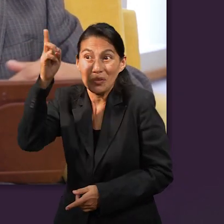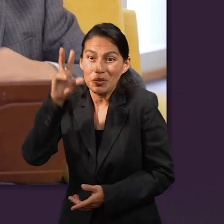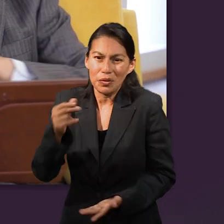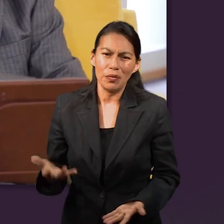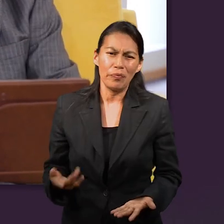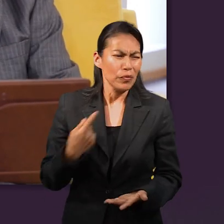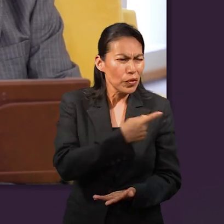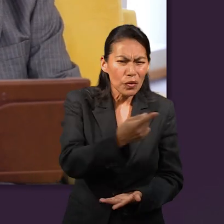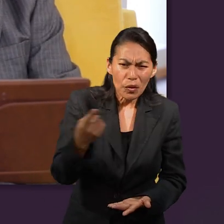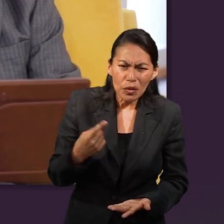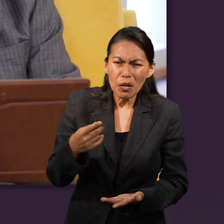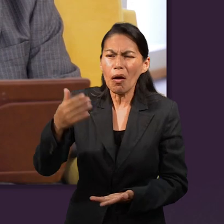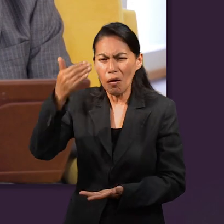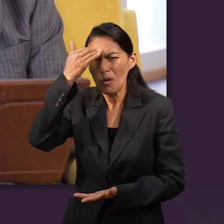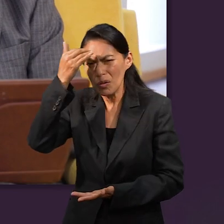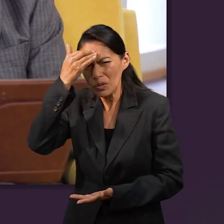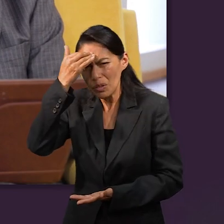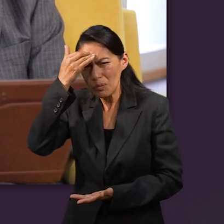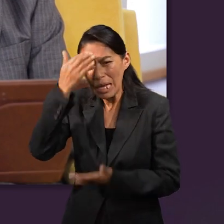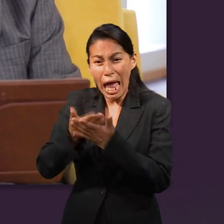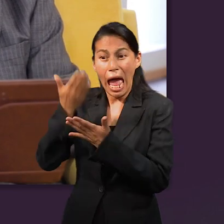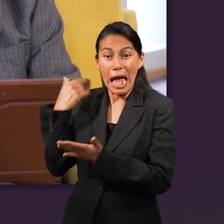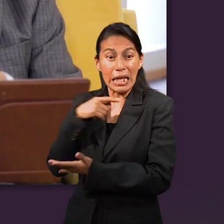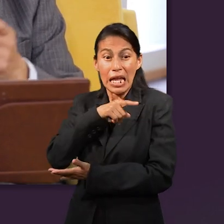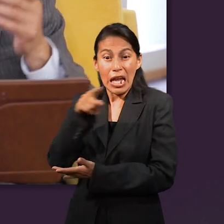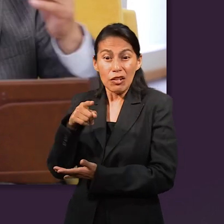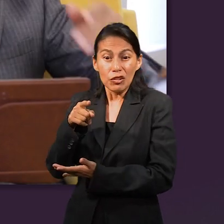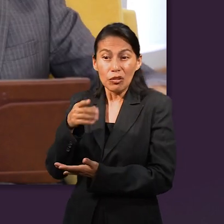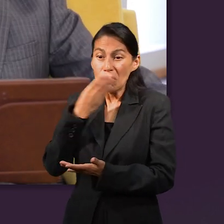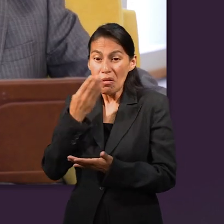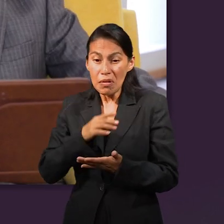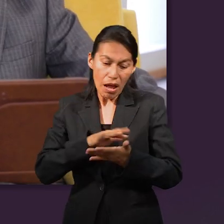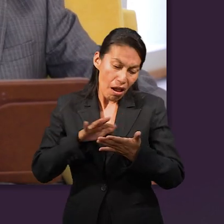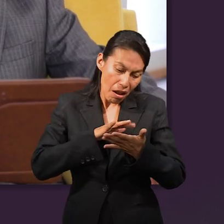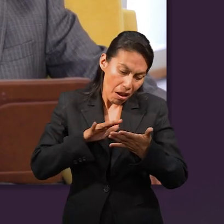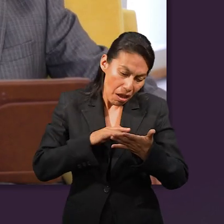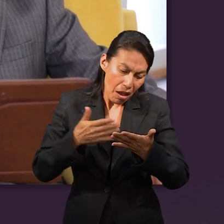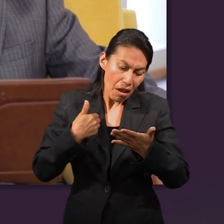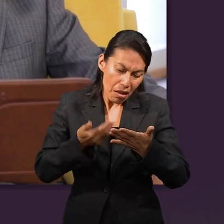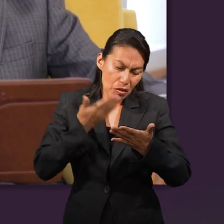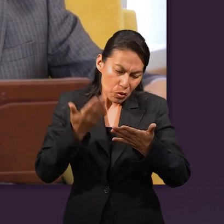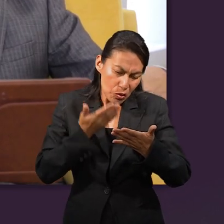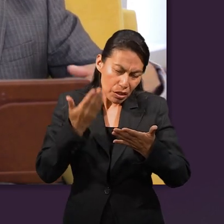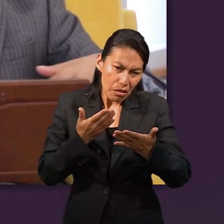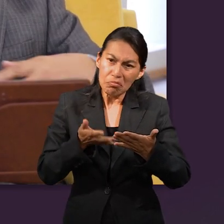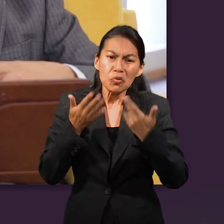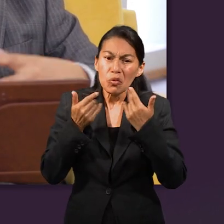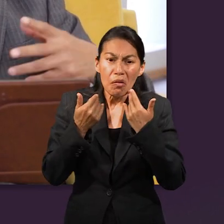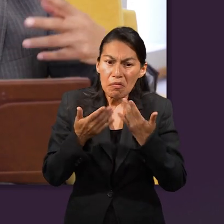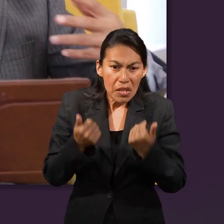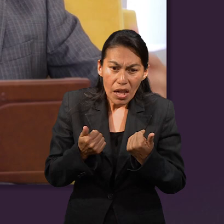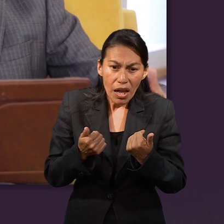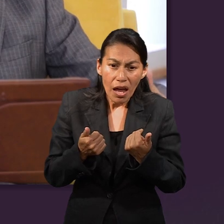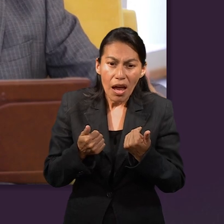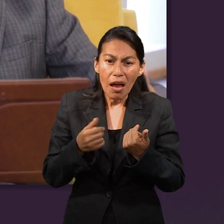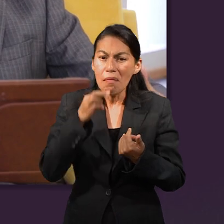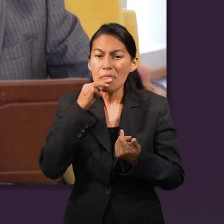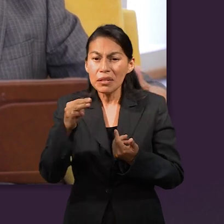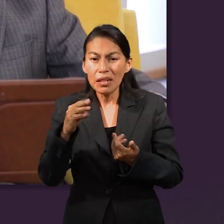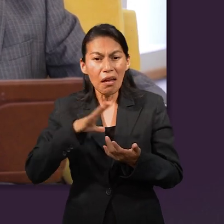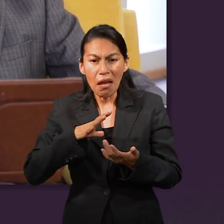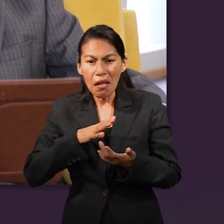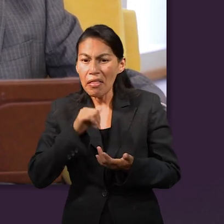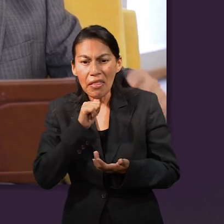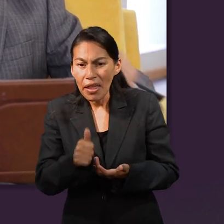Nosotros tenemos todo el mensaje de las Sagradas Escrituras. Ellos no tenían nada escrito como para poder decir, ¿saben qué? Dios nos dio un mensaje.